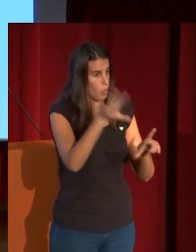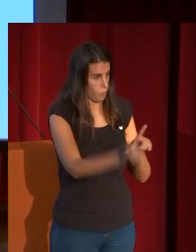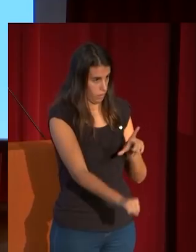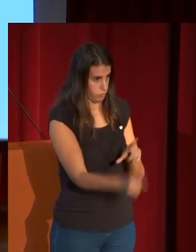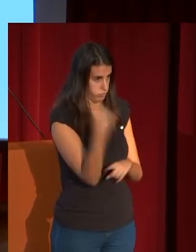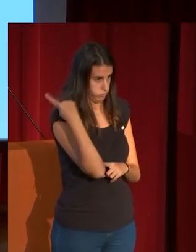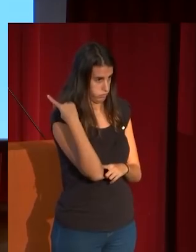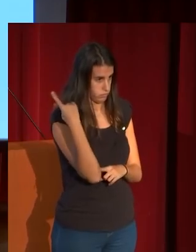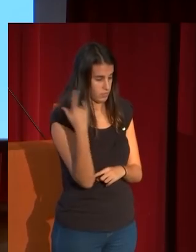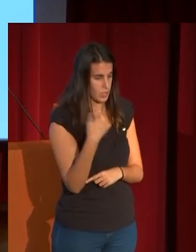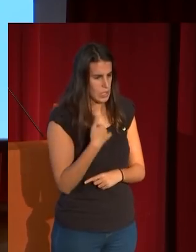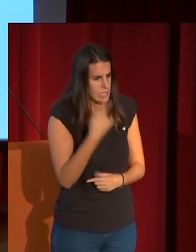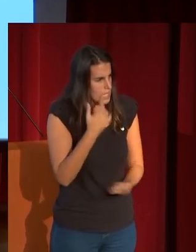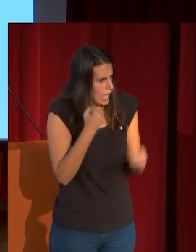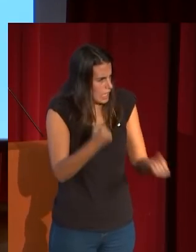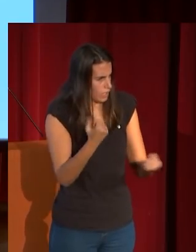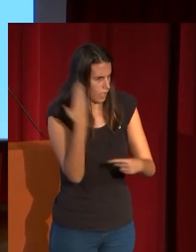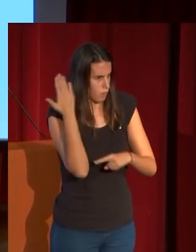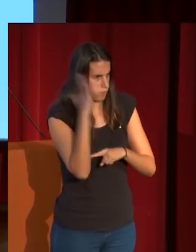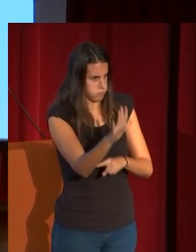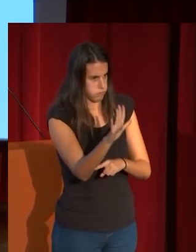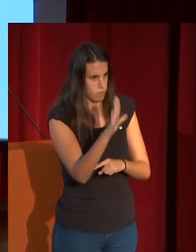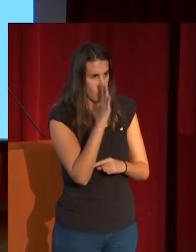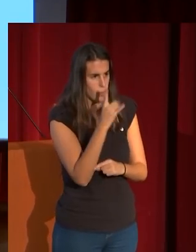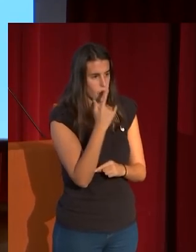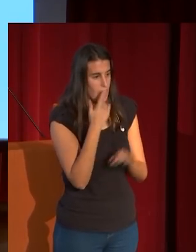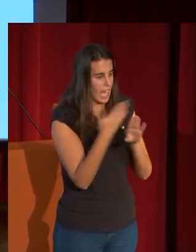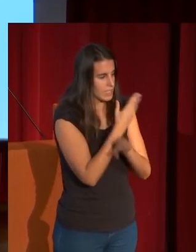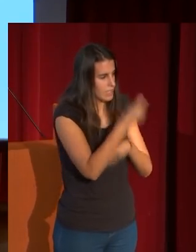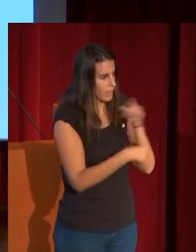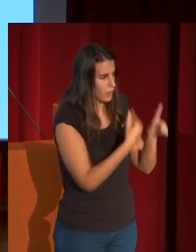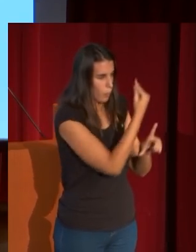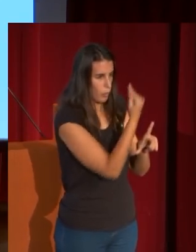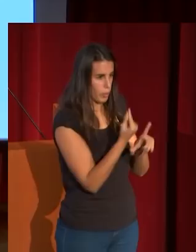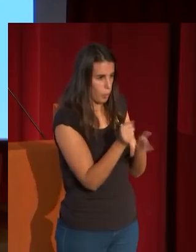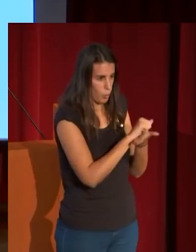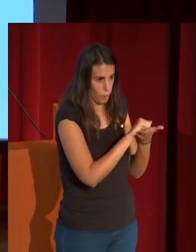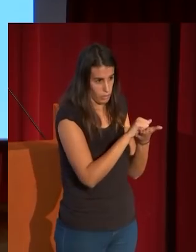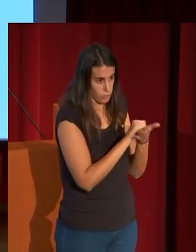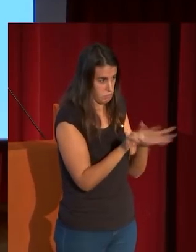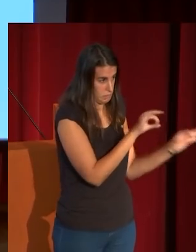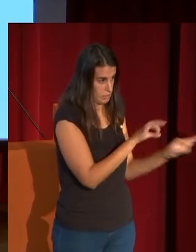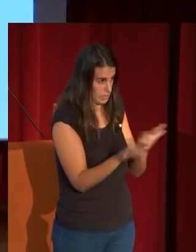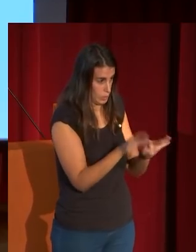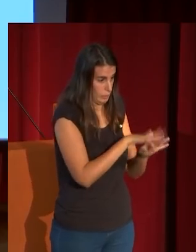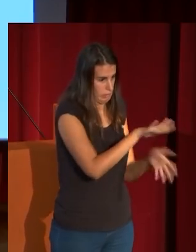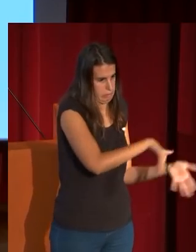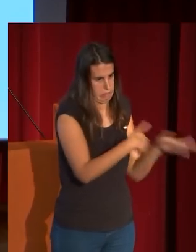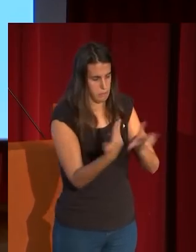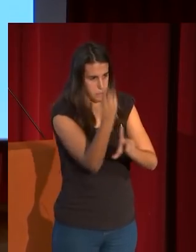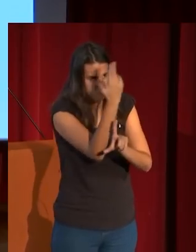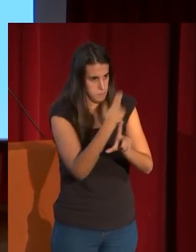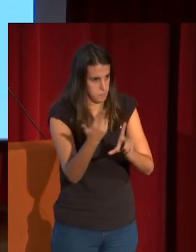irradiación de energía en el centro hay un dibujo preparatorio para este centro de la